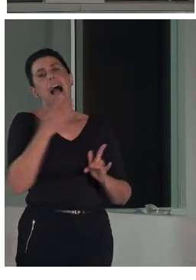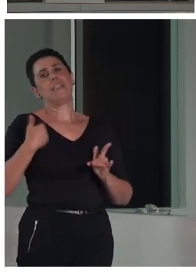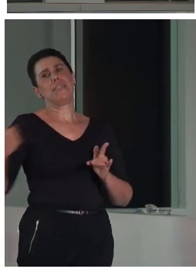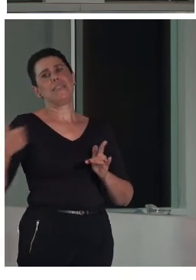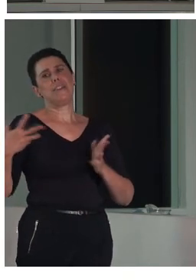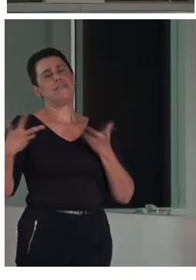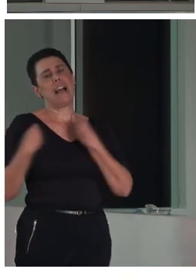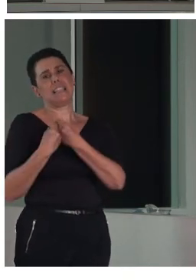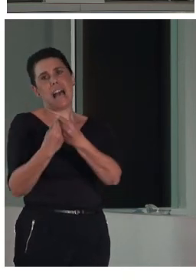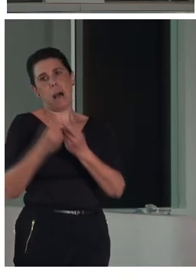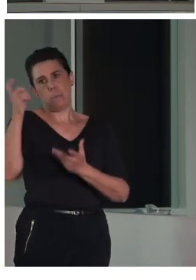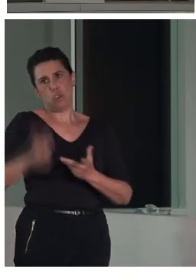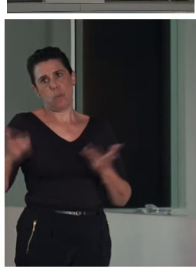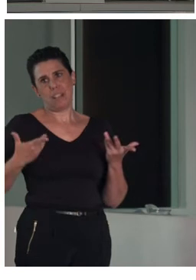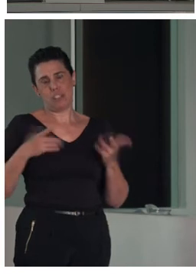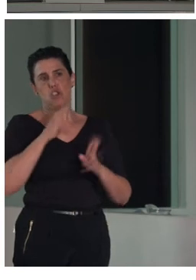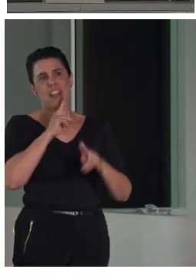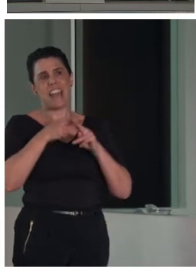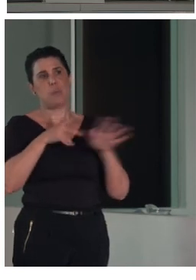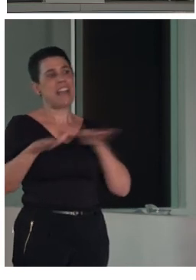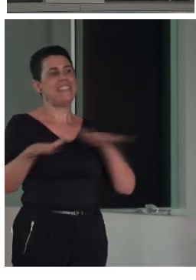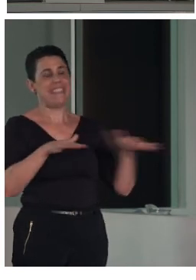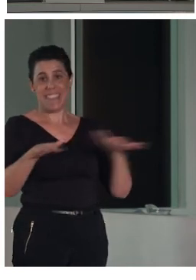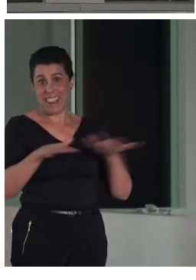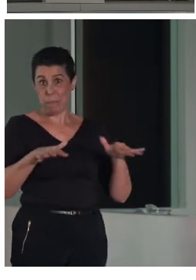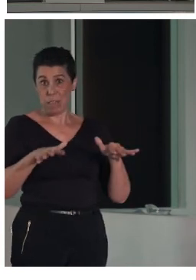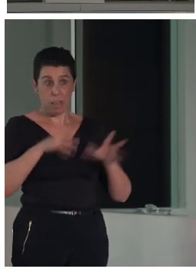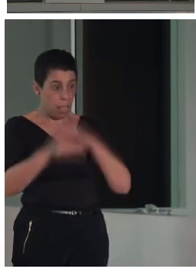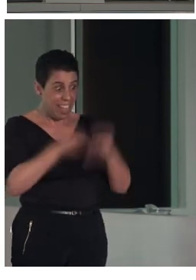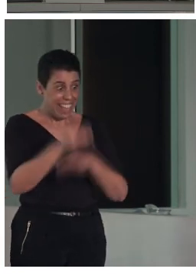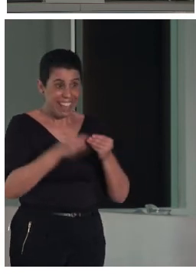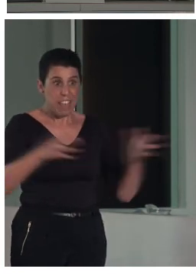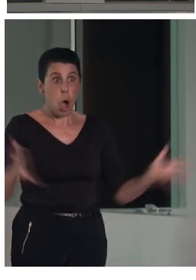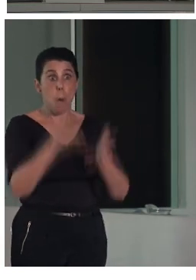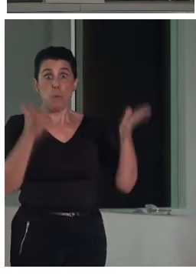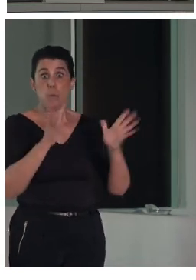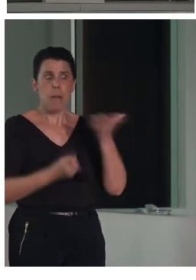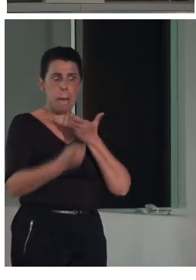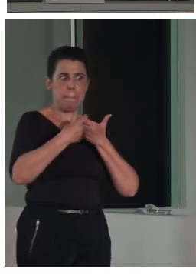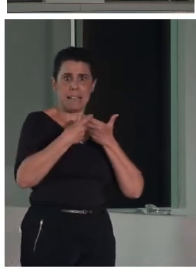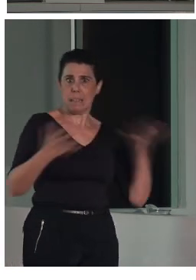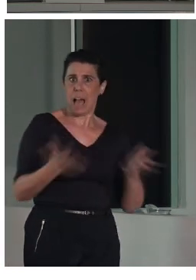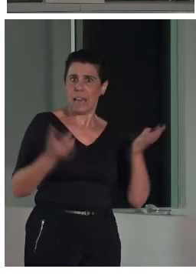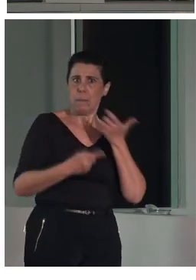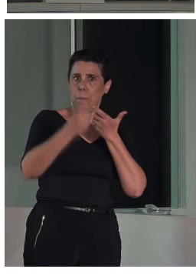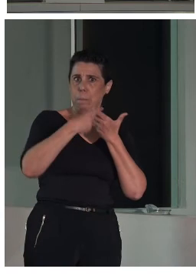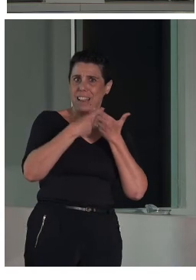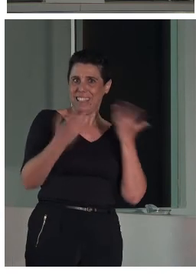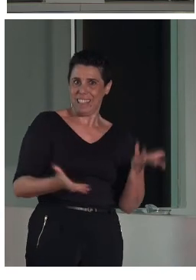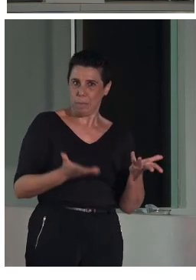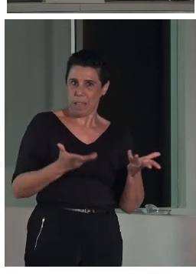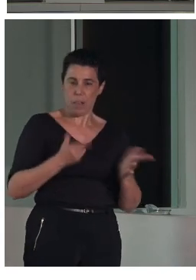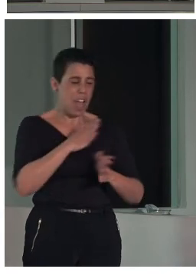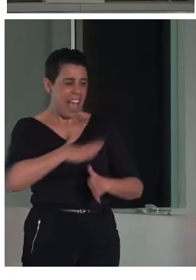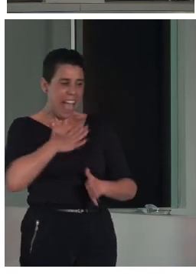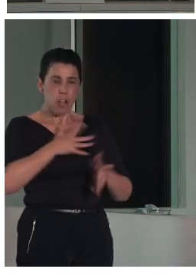dinamizadores las dinamizadores se encargan de promover la participación de hacer que las personas se sientan cómodas en